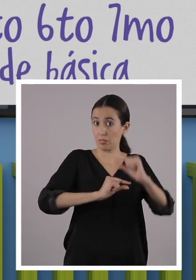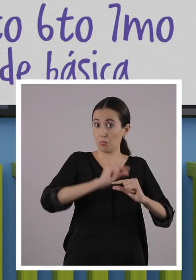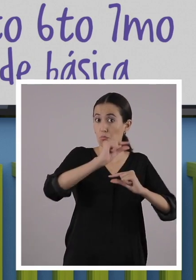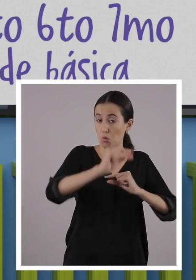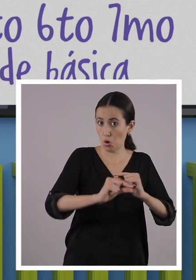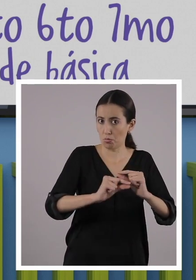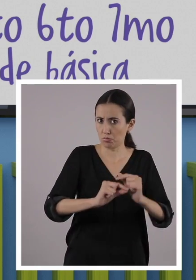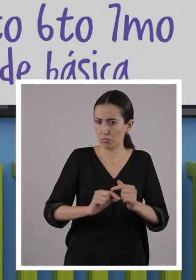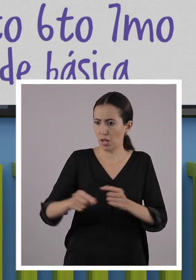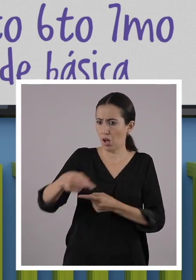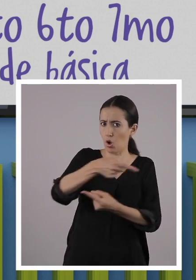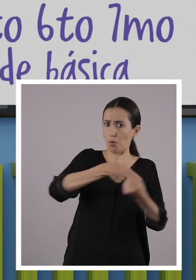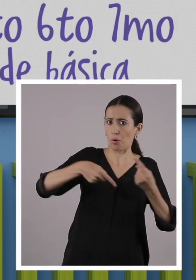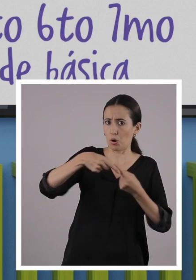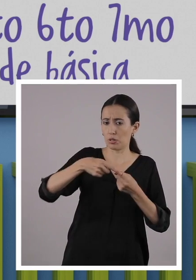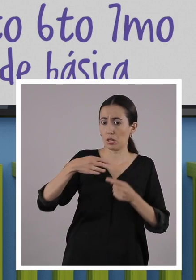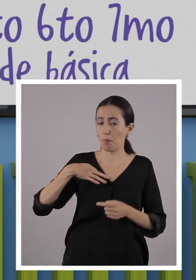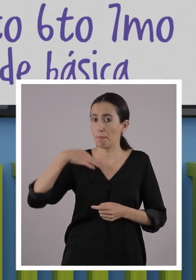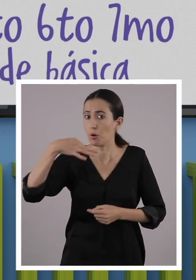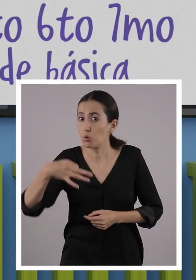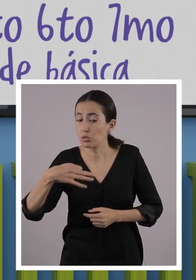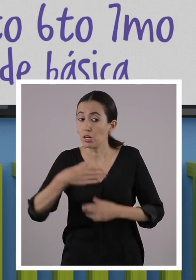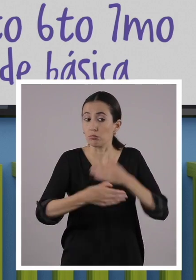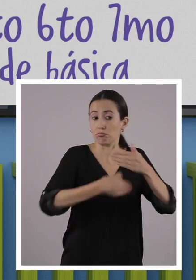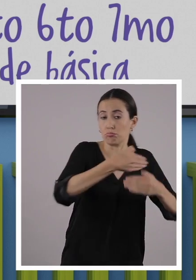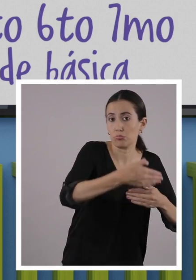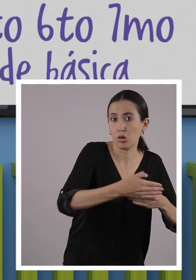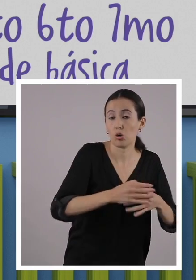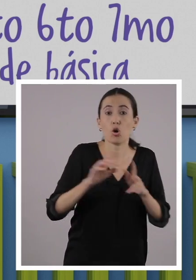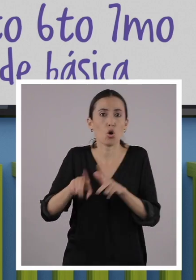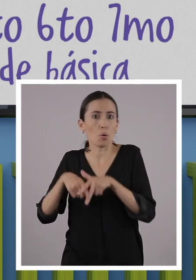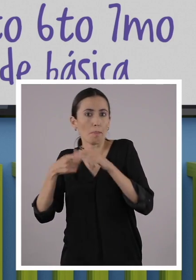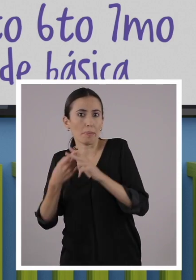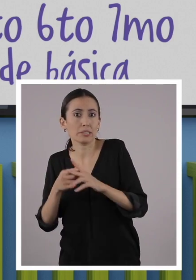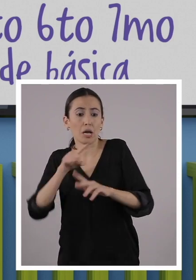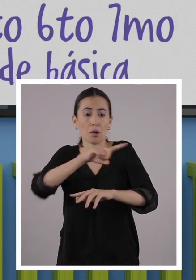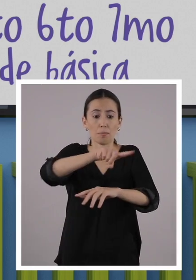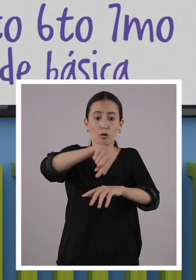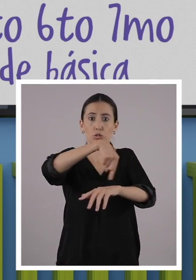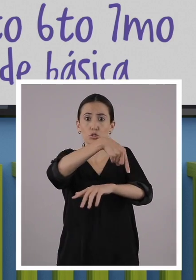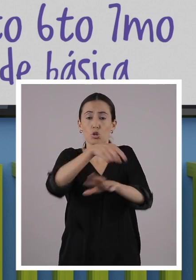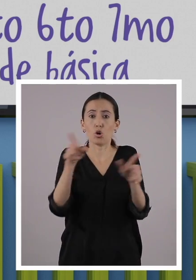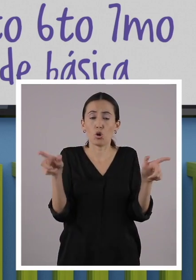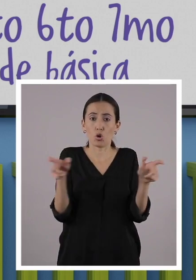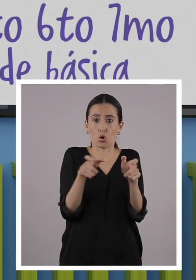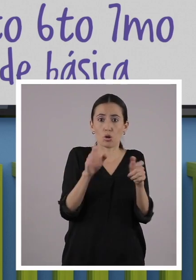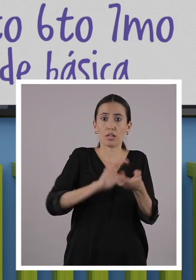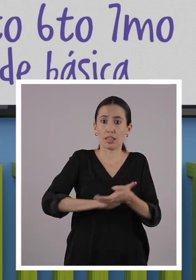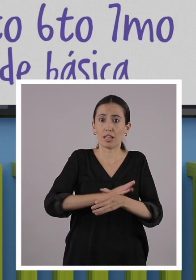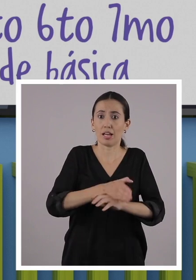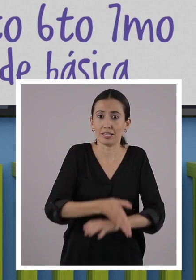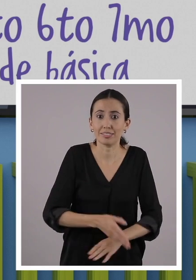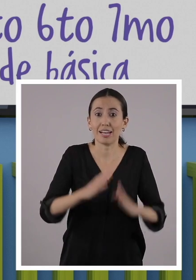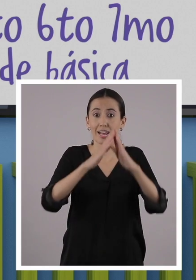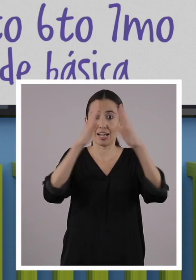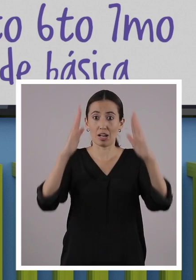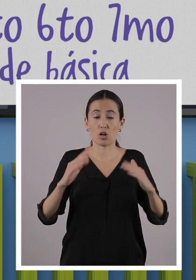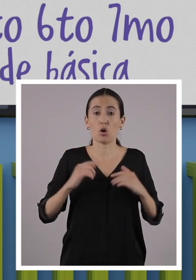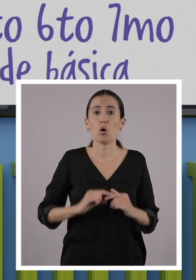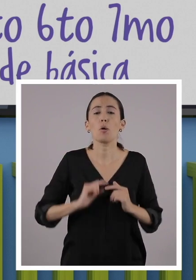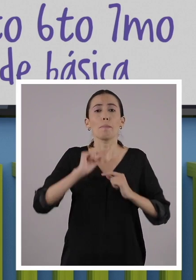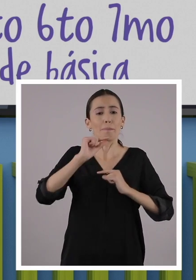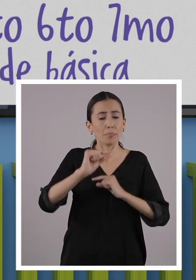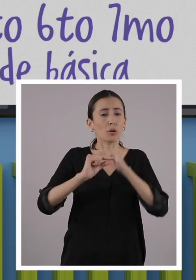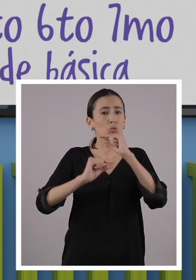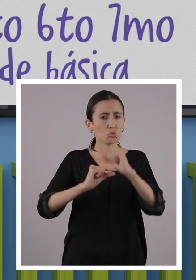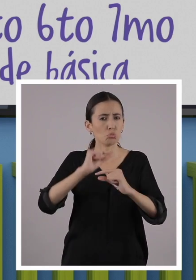forma distinta. El retorno será progresivo y voluntario. Comenzaremos con unas pocas horas en las aulas y luego en casa.